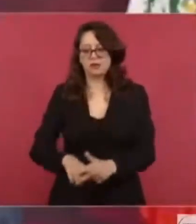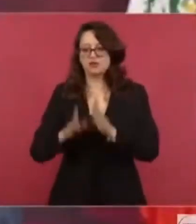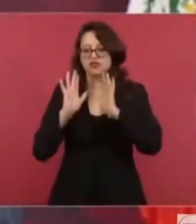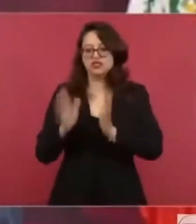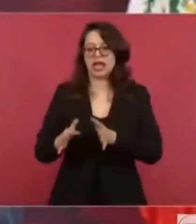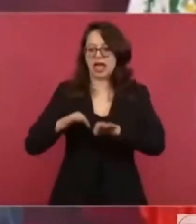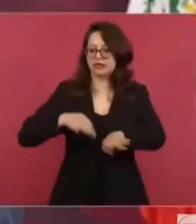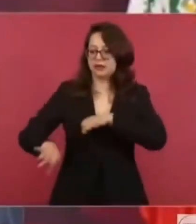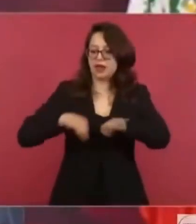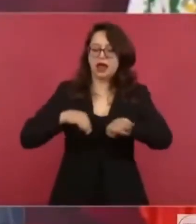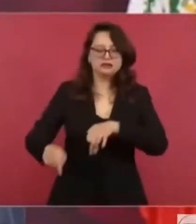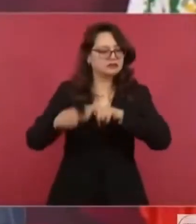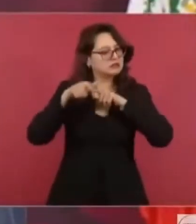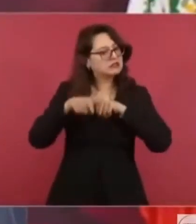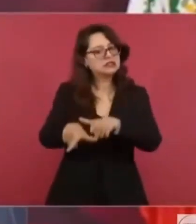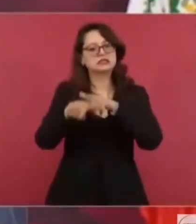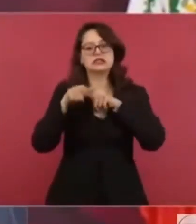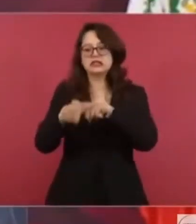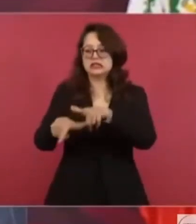No nos vamos a detener.